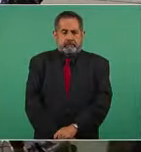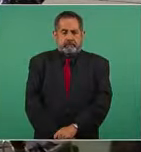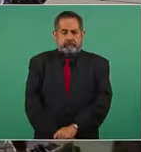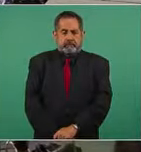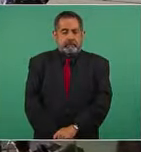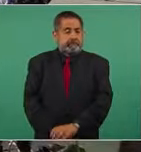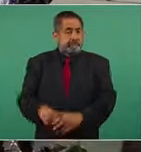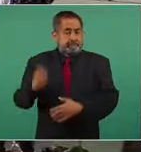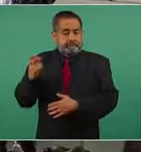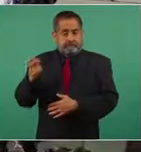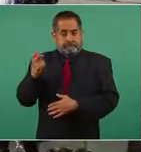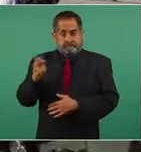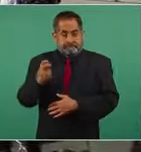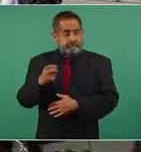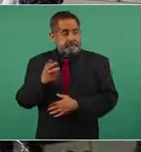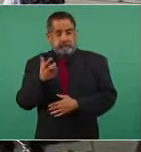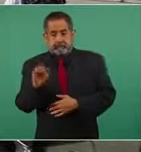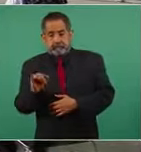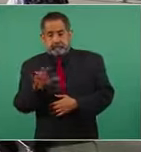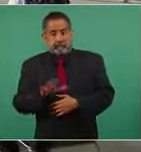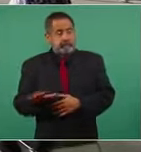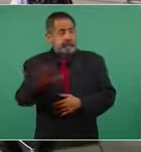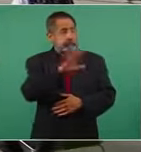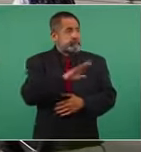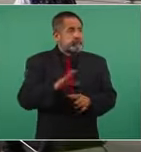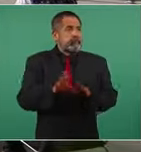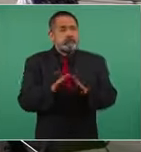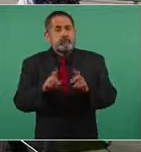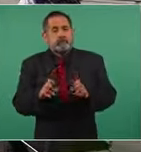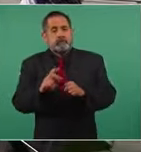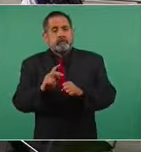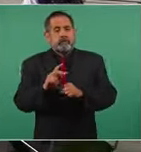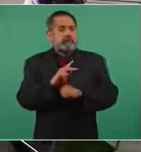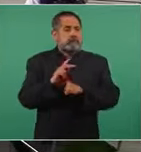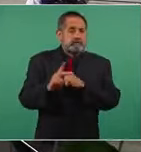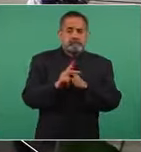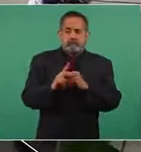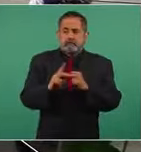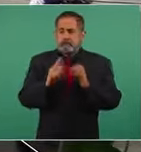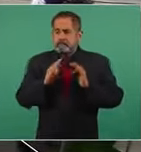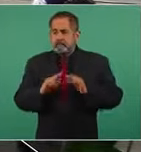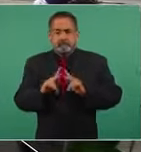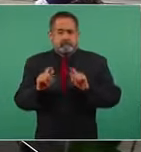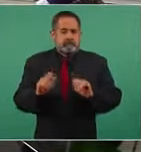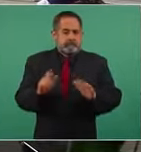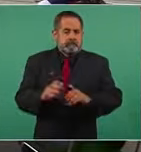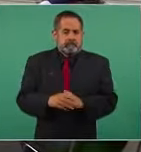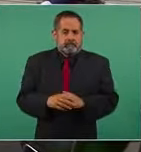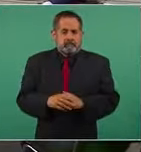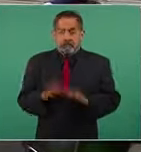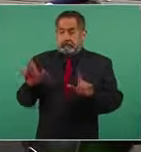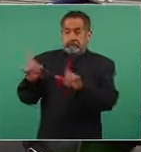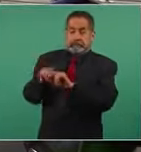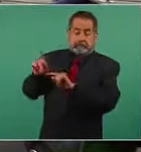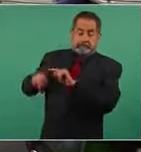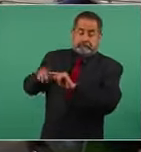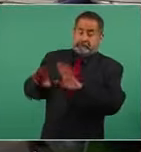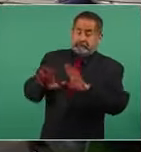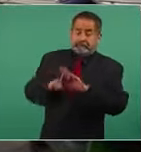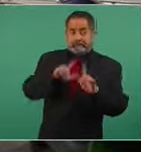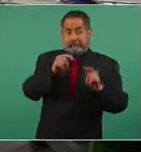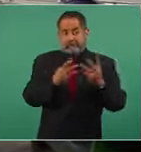Esa es la situación de seguridad en el país. Ya, no nos vayan a